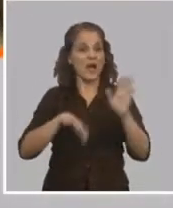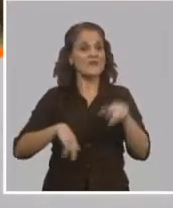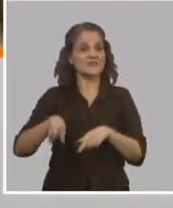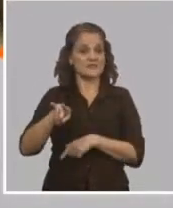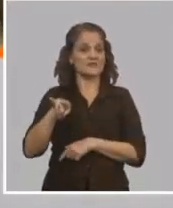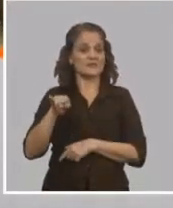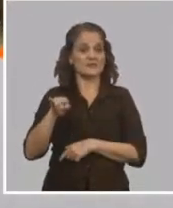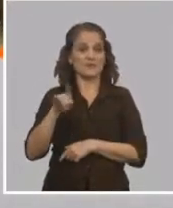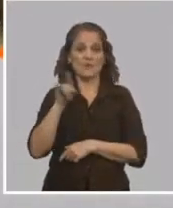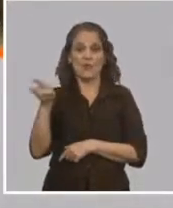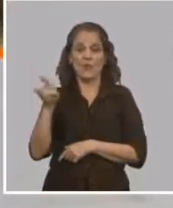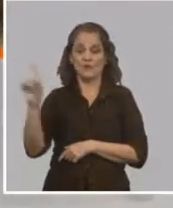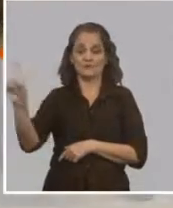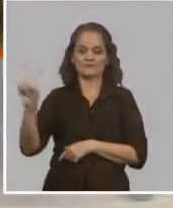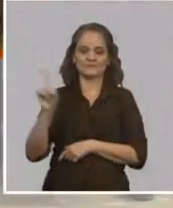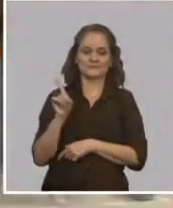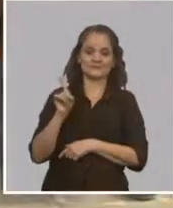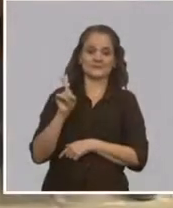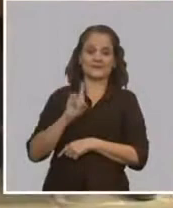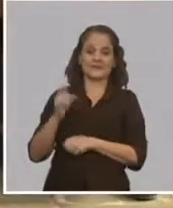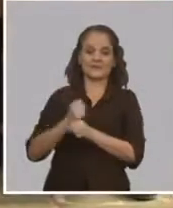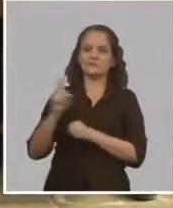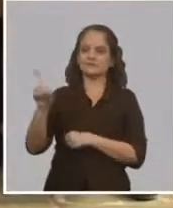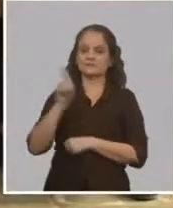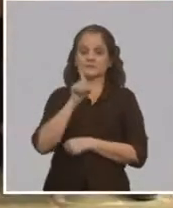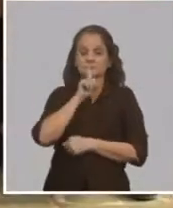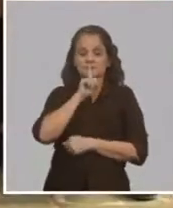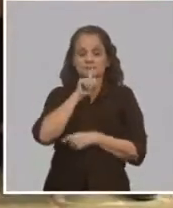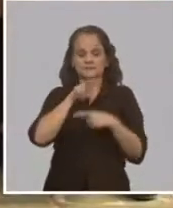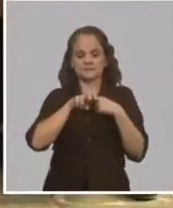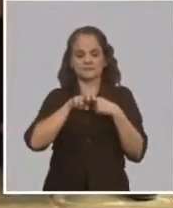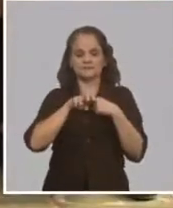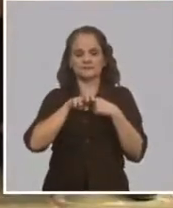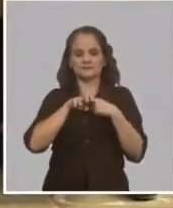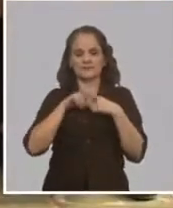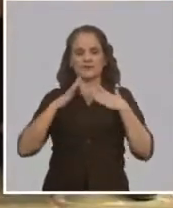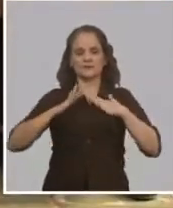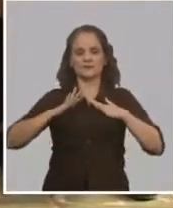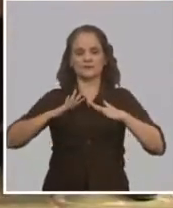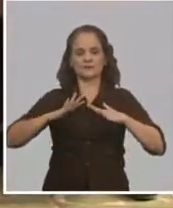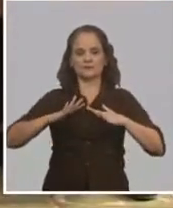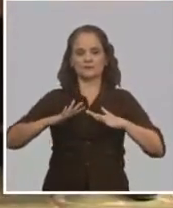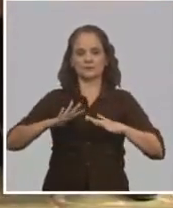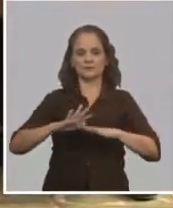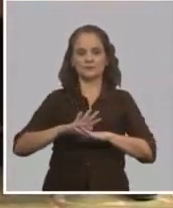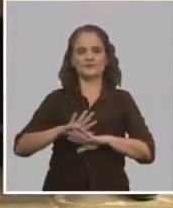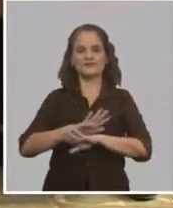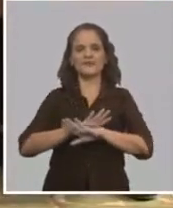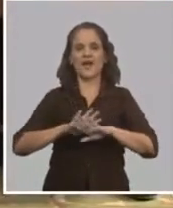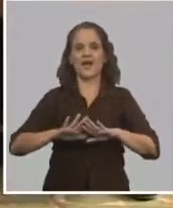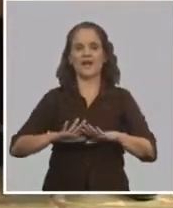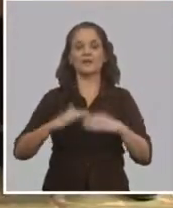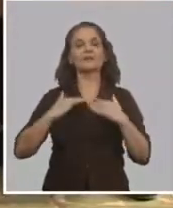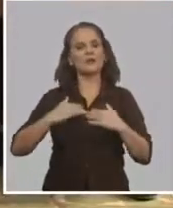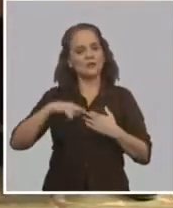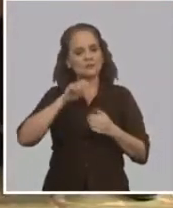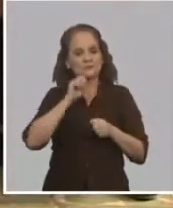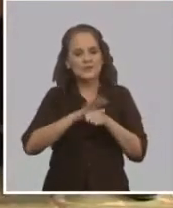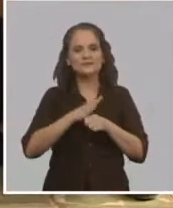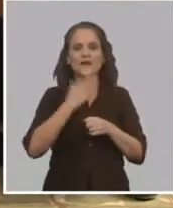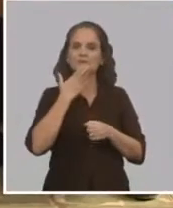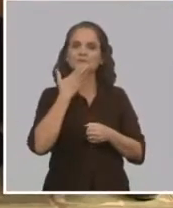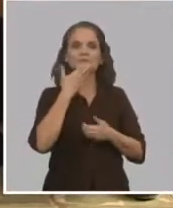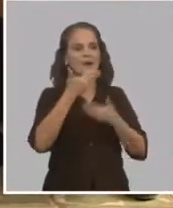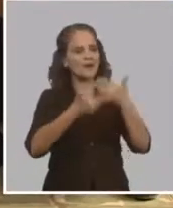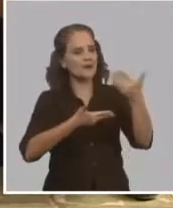está muy hermético, hasta que pasa un rato que se nota que ha bajado la tensión, es que comienza a hablar y